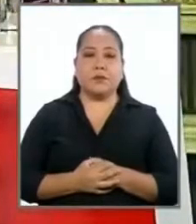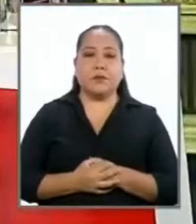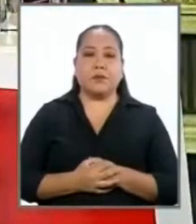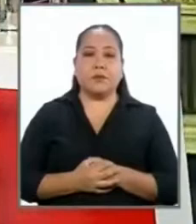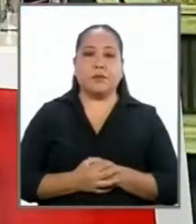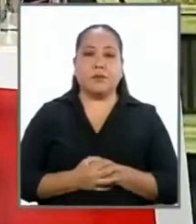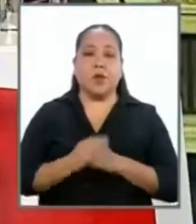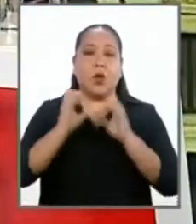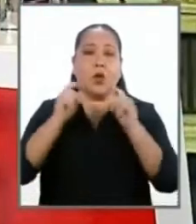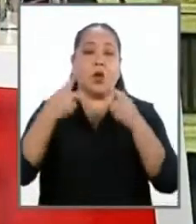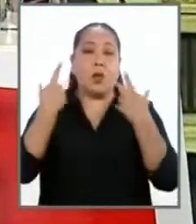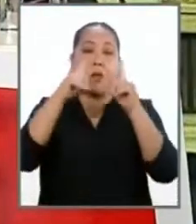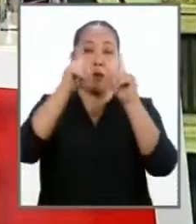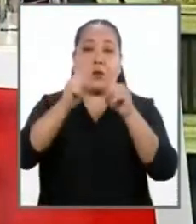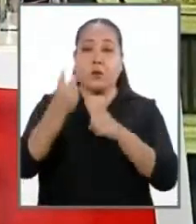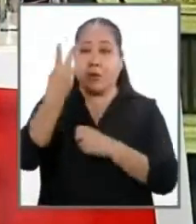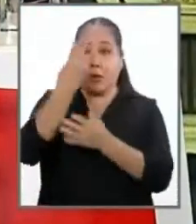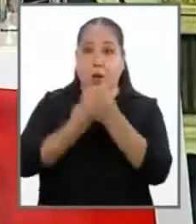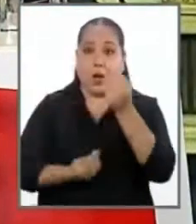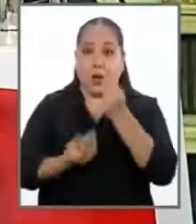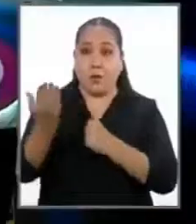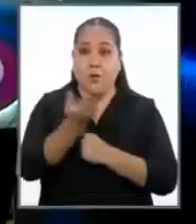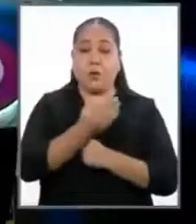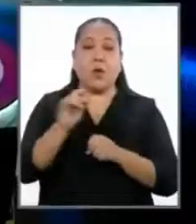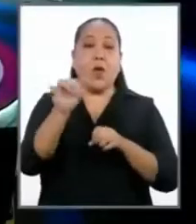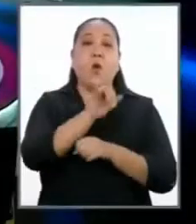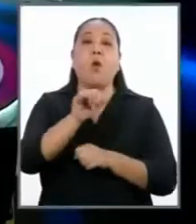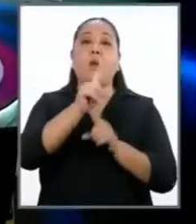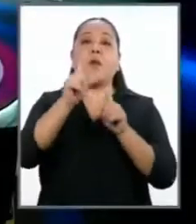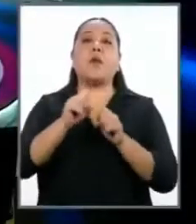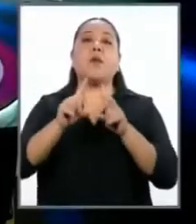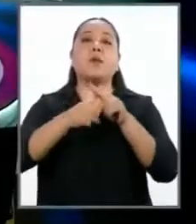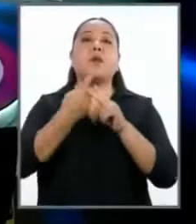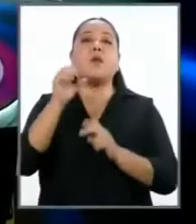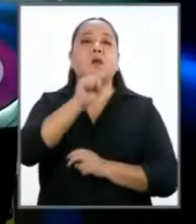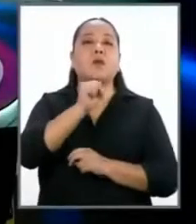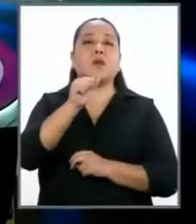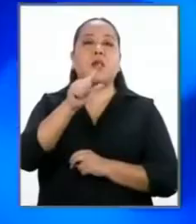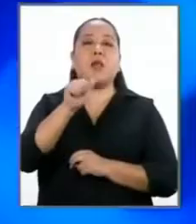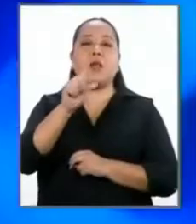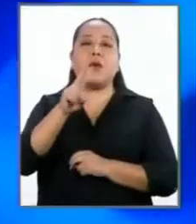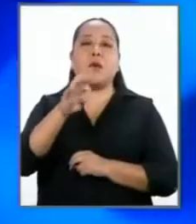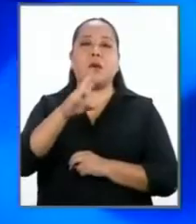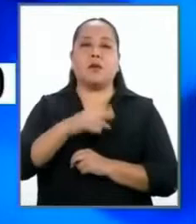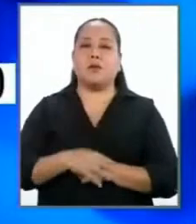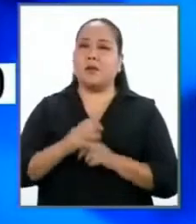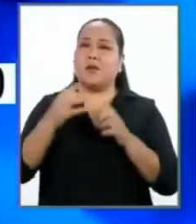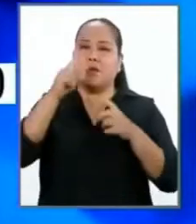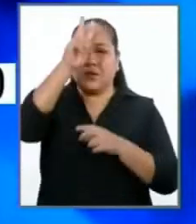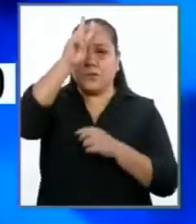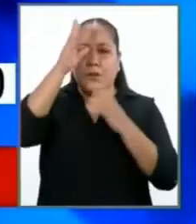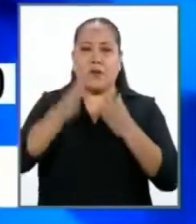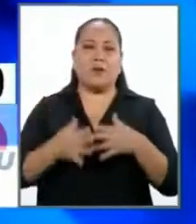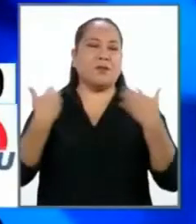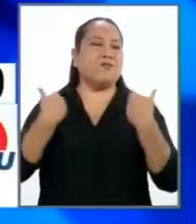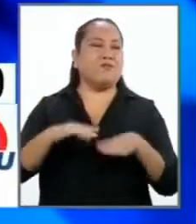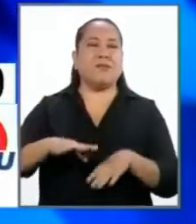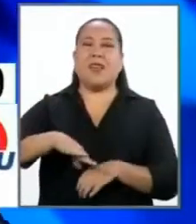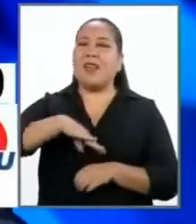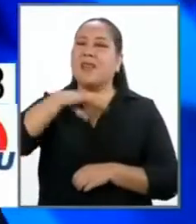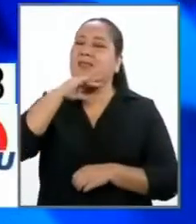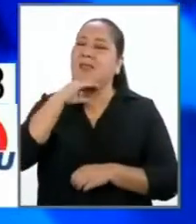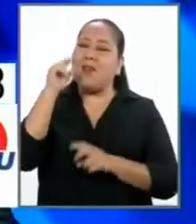La pregunta es para ambos, es la misma pregunta, pero empezamos con el señor Salaverri. Los peruanos ya estamos cansados de ver cómo alcaldes,